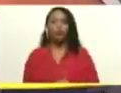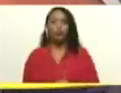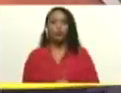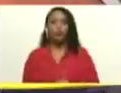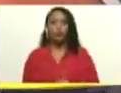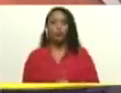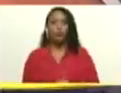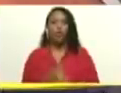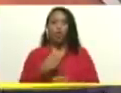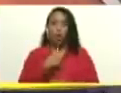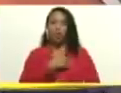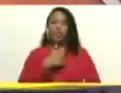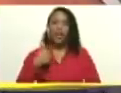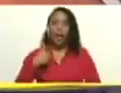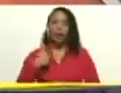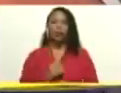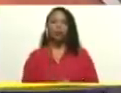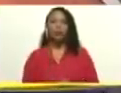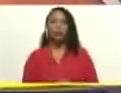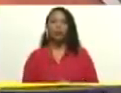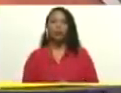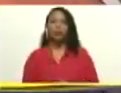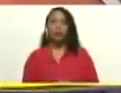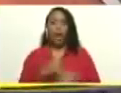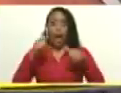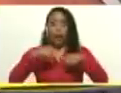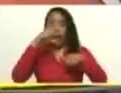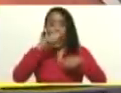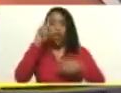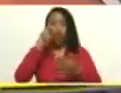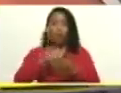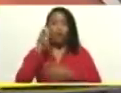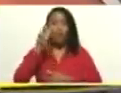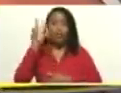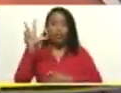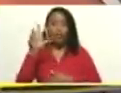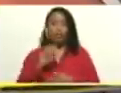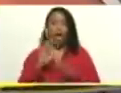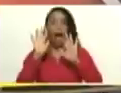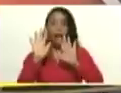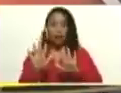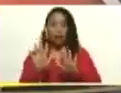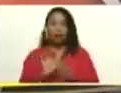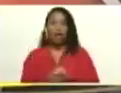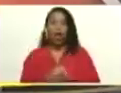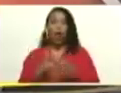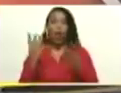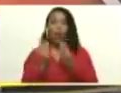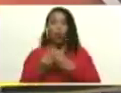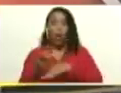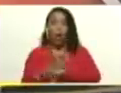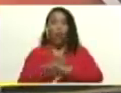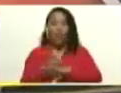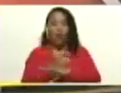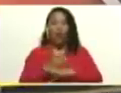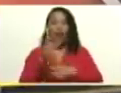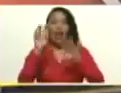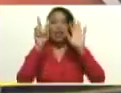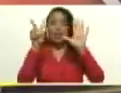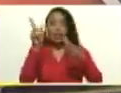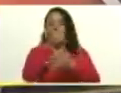Así quiero que transcurra este año 2023 con el gobierno de las siete líneas